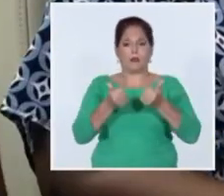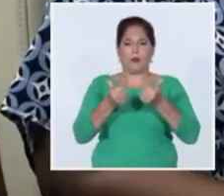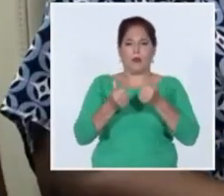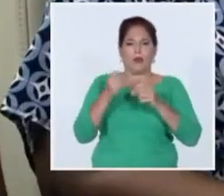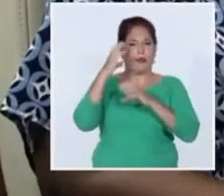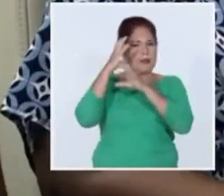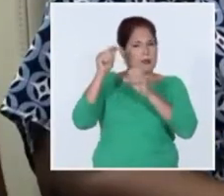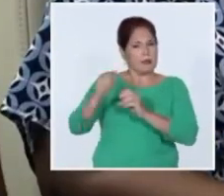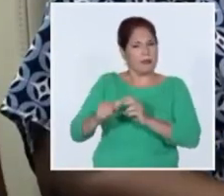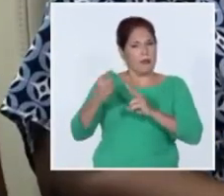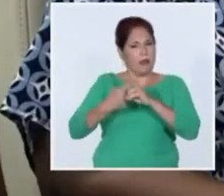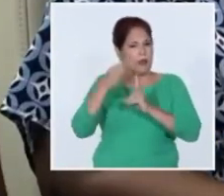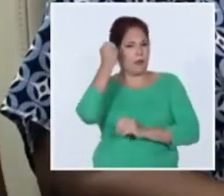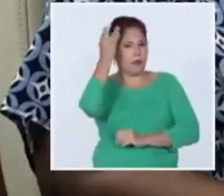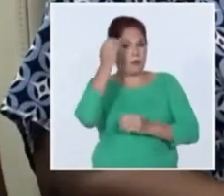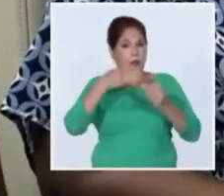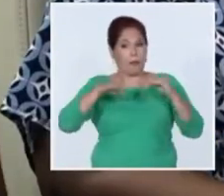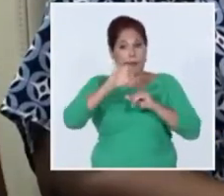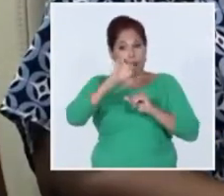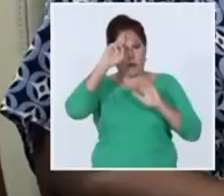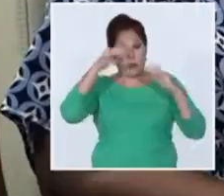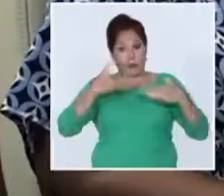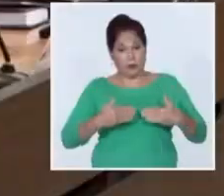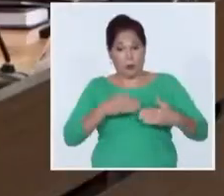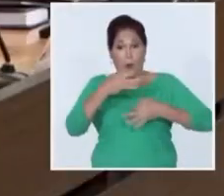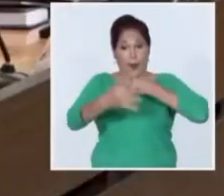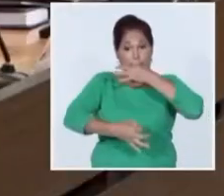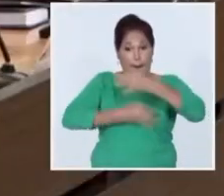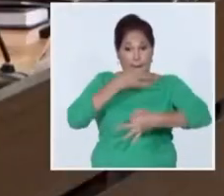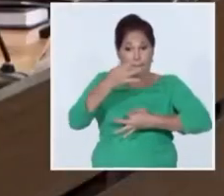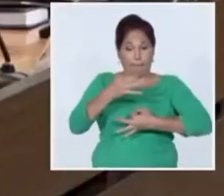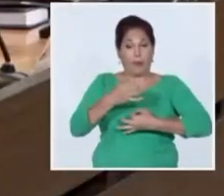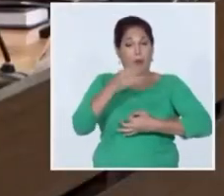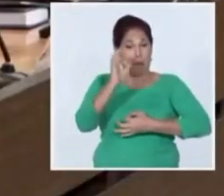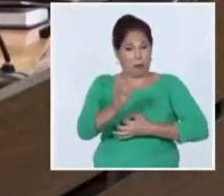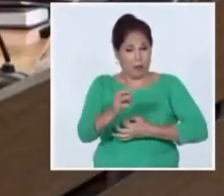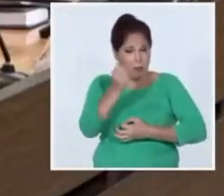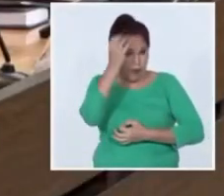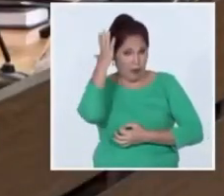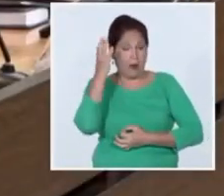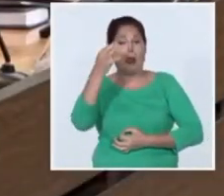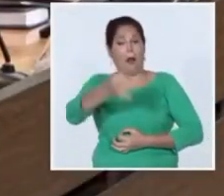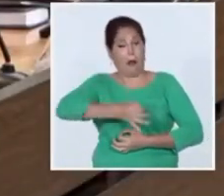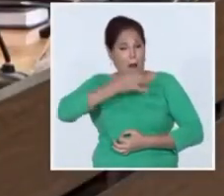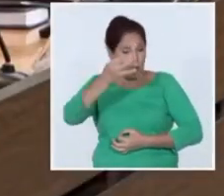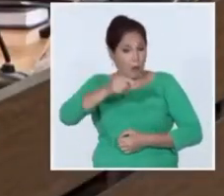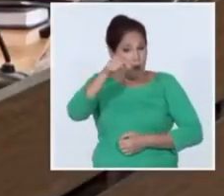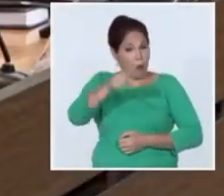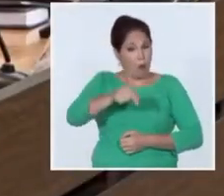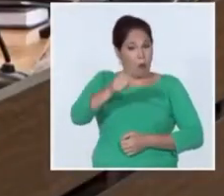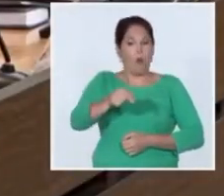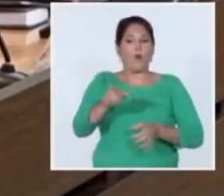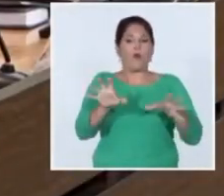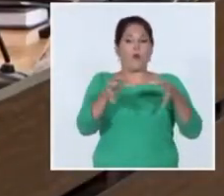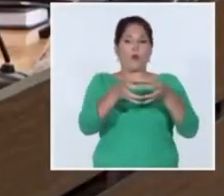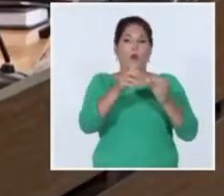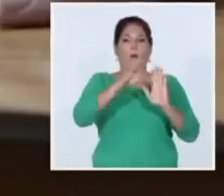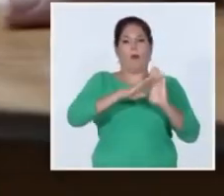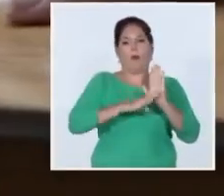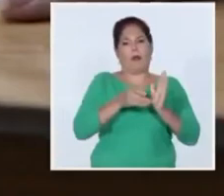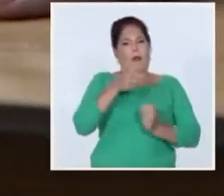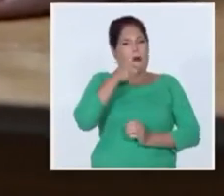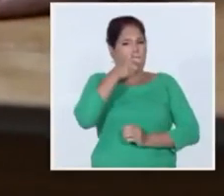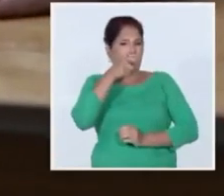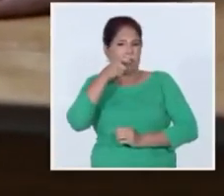tecnológica del MINSAP explicó ante el presidente de la república Miguel Díaz-Canel Bermúdez que hoy se integran las medidas de vigilancia y